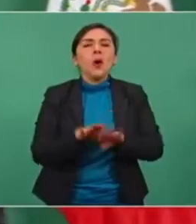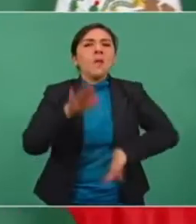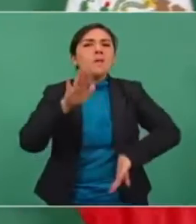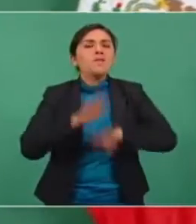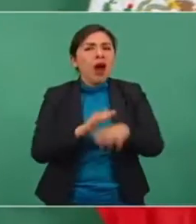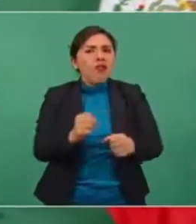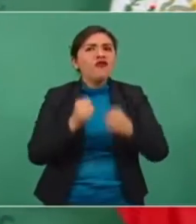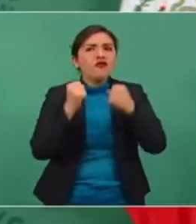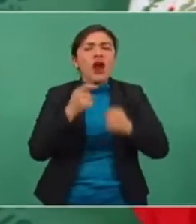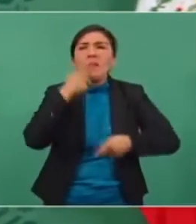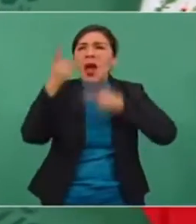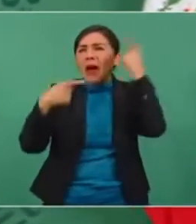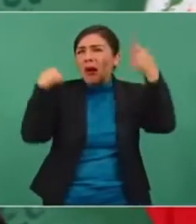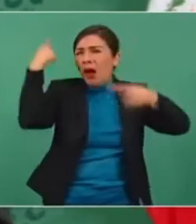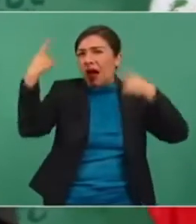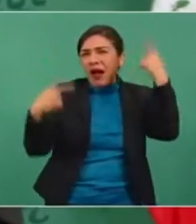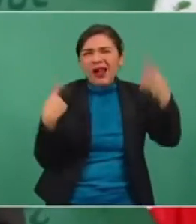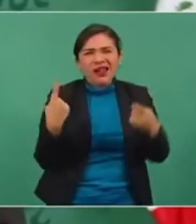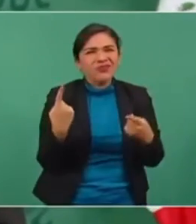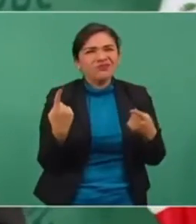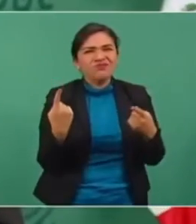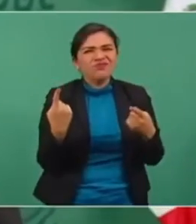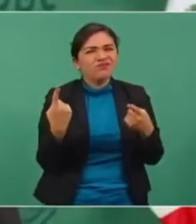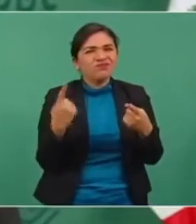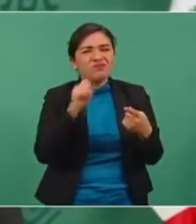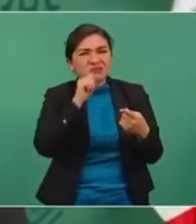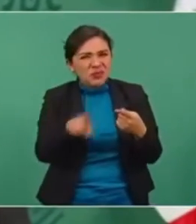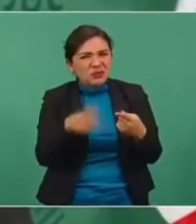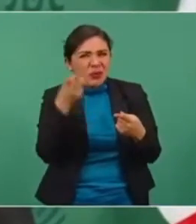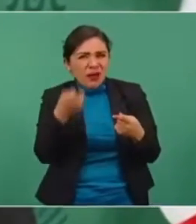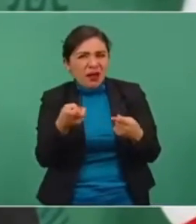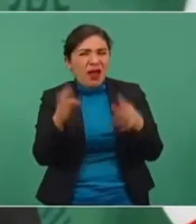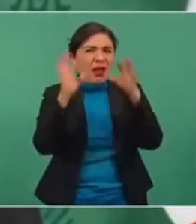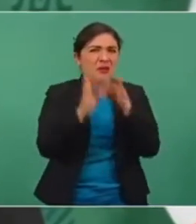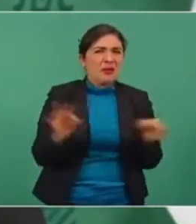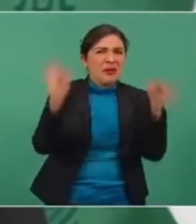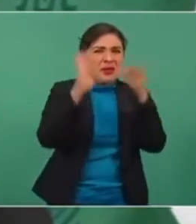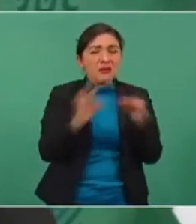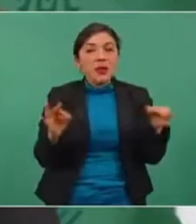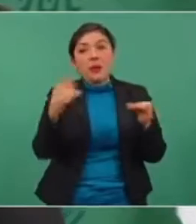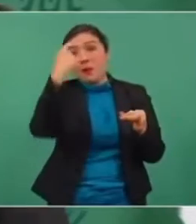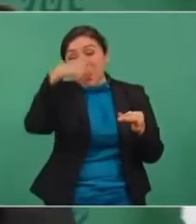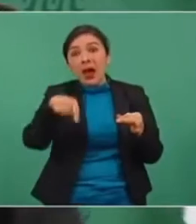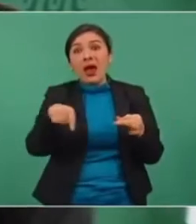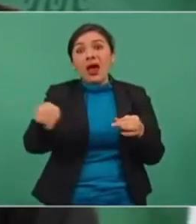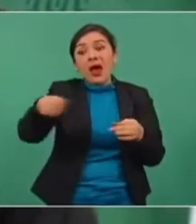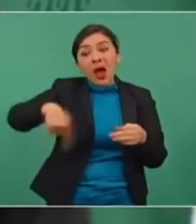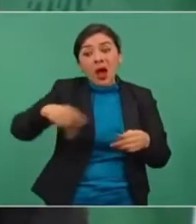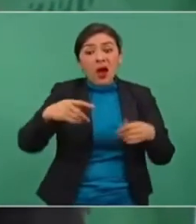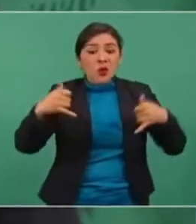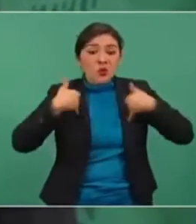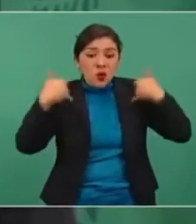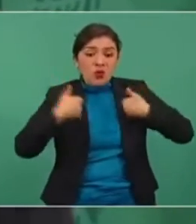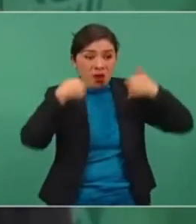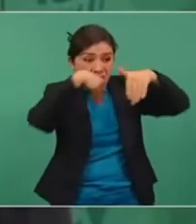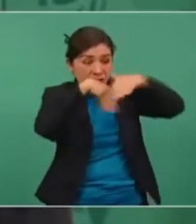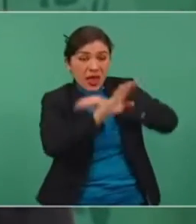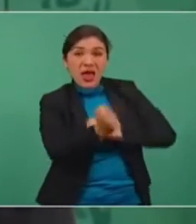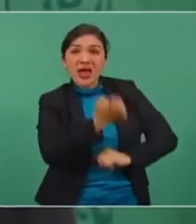con eso para que no reiniciáramos